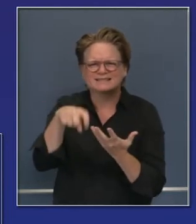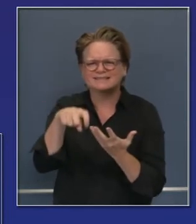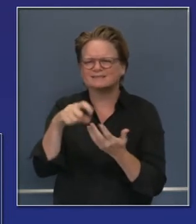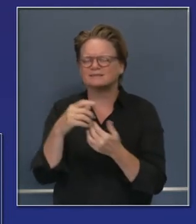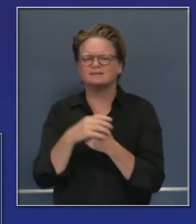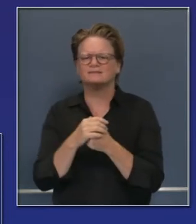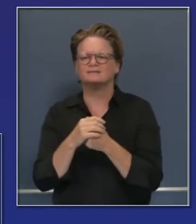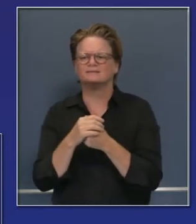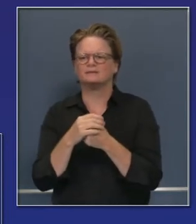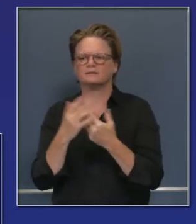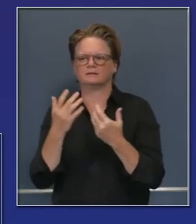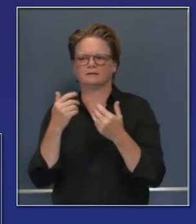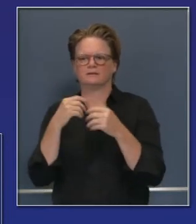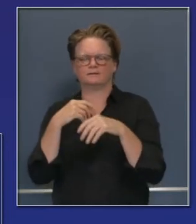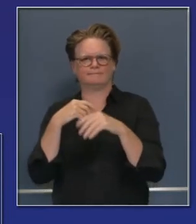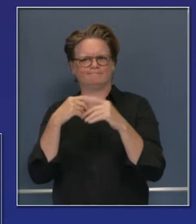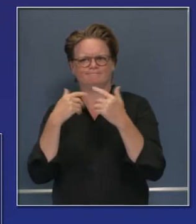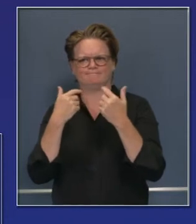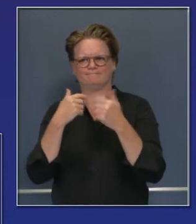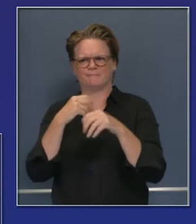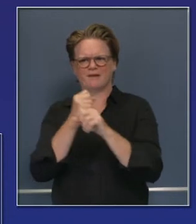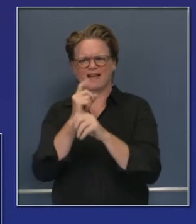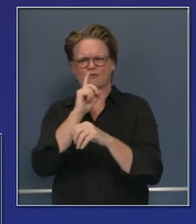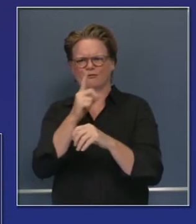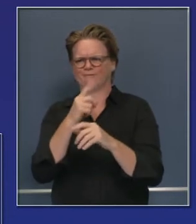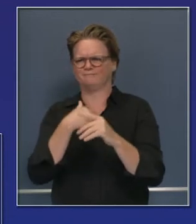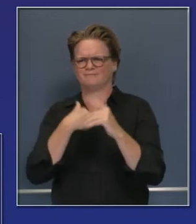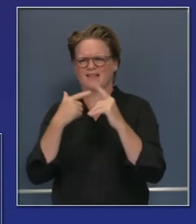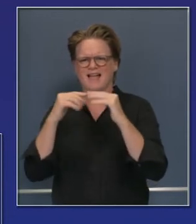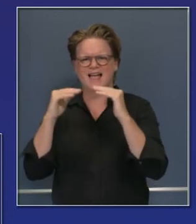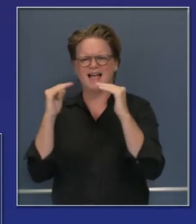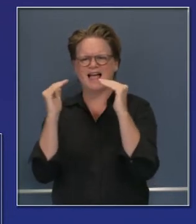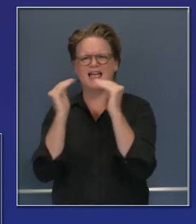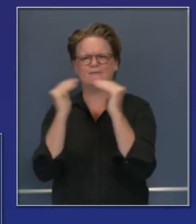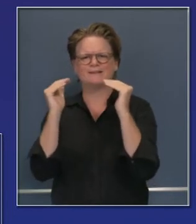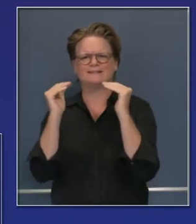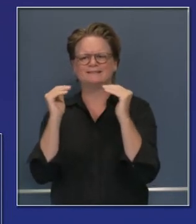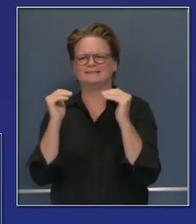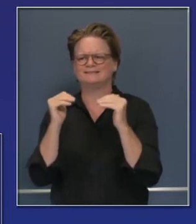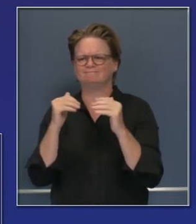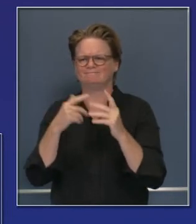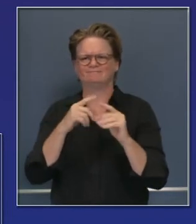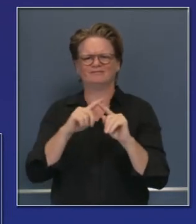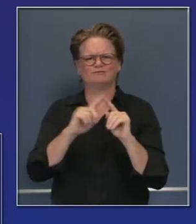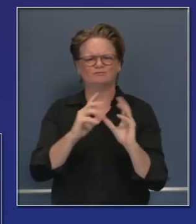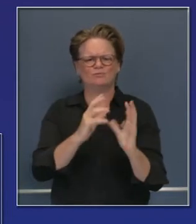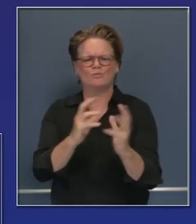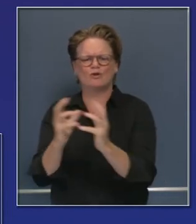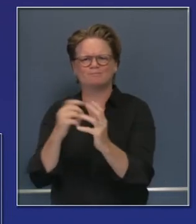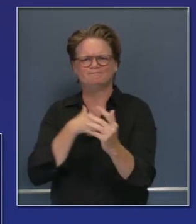qué necesitan, qué quieren saber en cuanto a igualdad, en cuanto a prontitud de respuesta, en cuanto a diagnósticos,